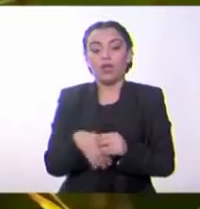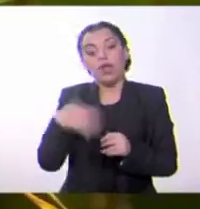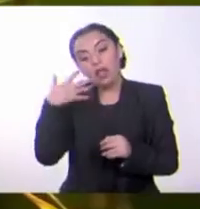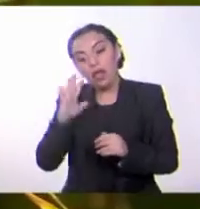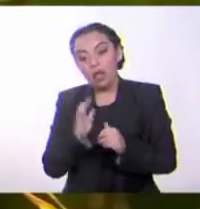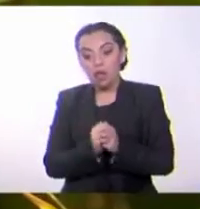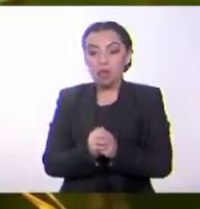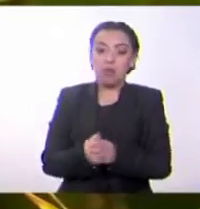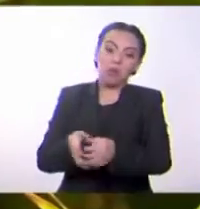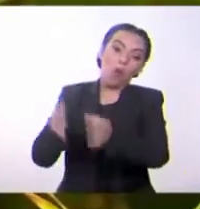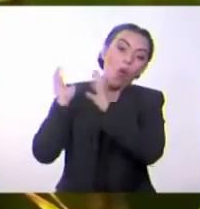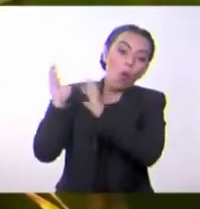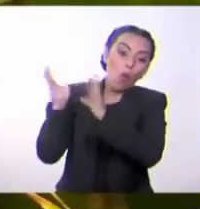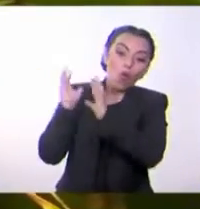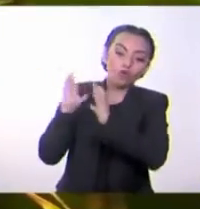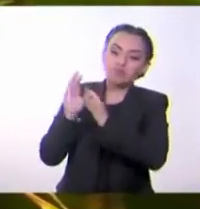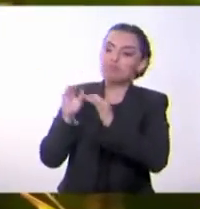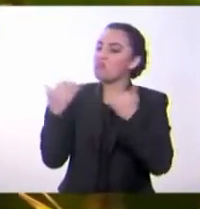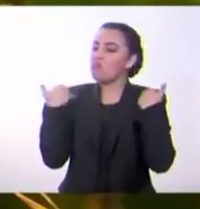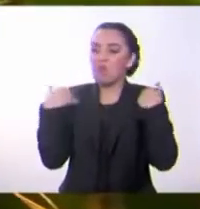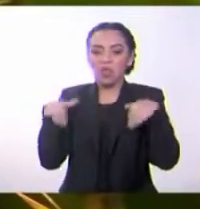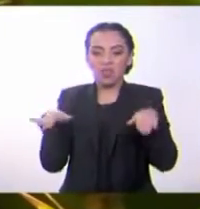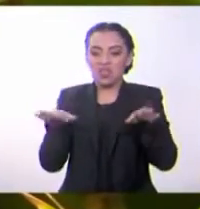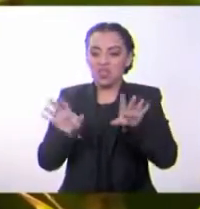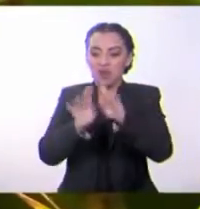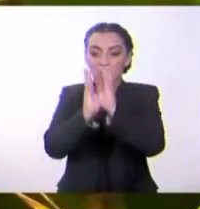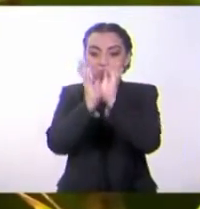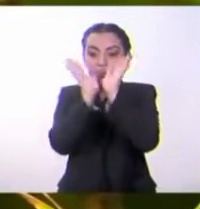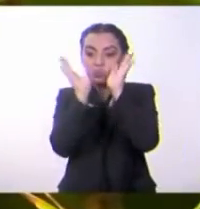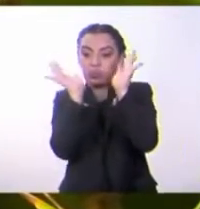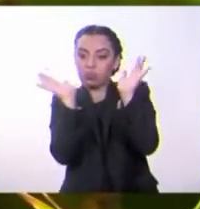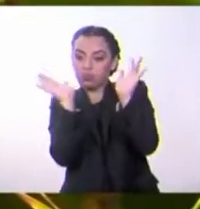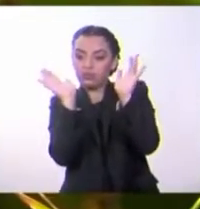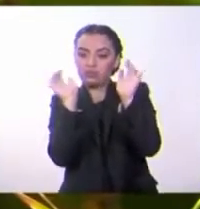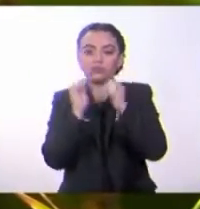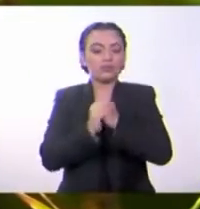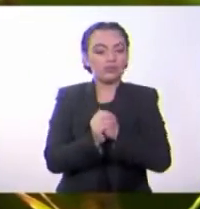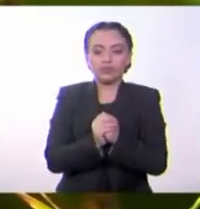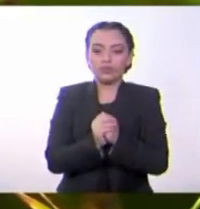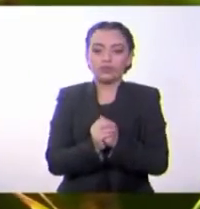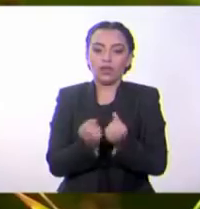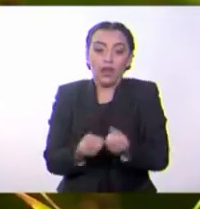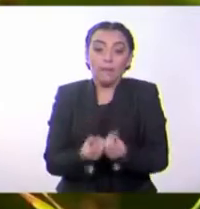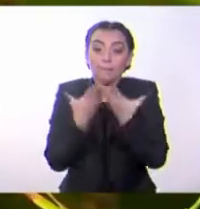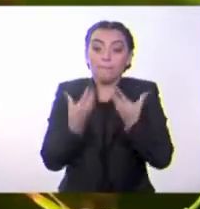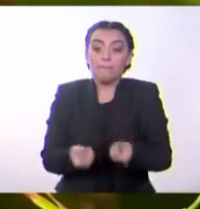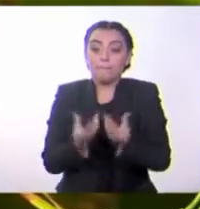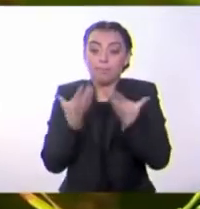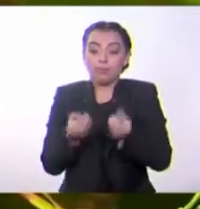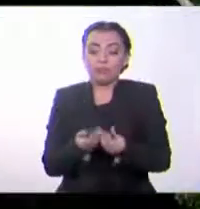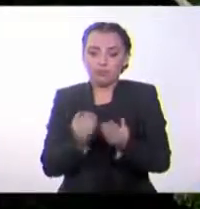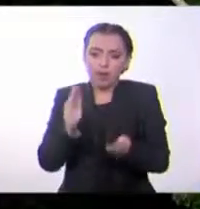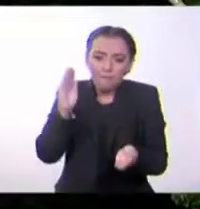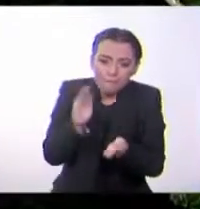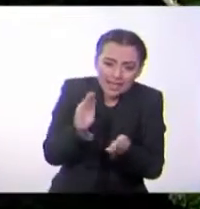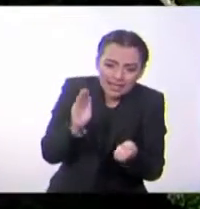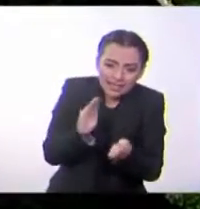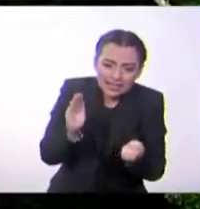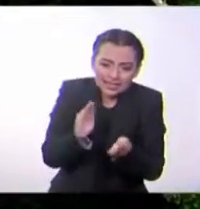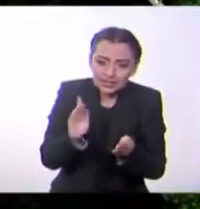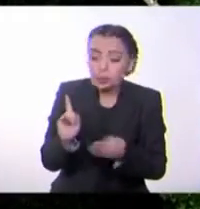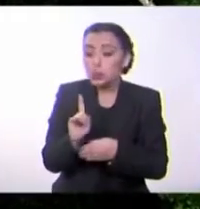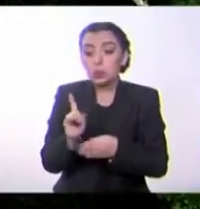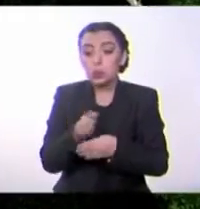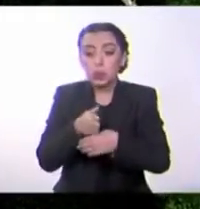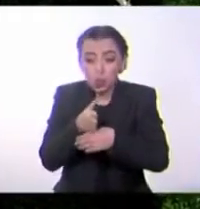Entonces, los bambúes de distintos grupos pueden ser pequeños, como las hierbas y no producir madera. También